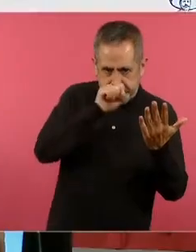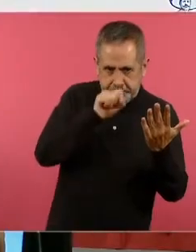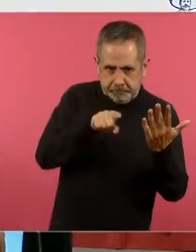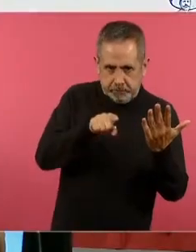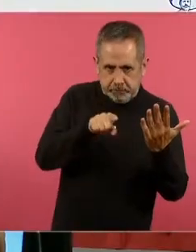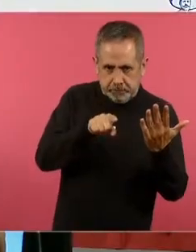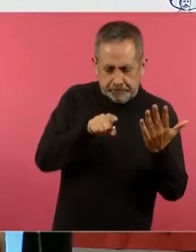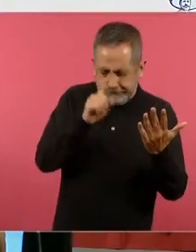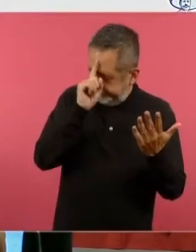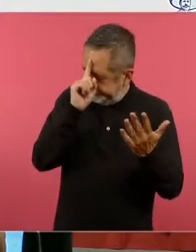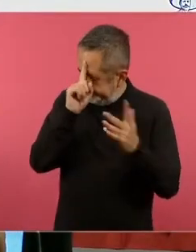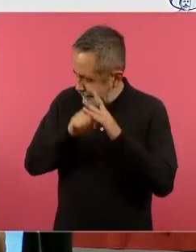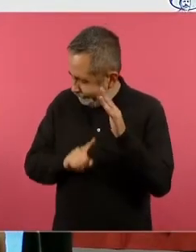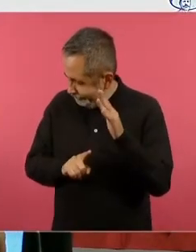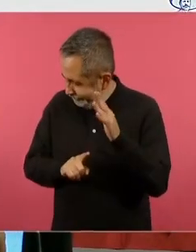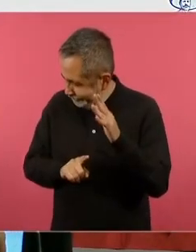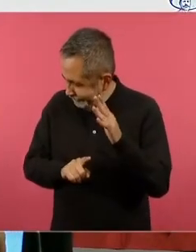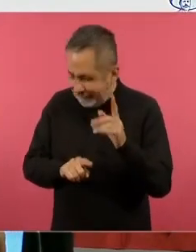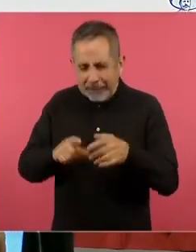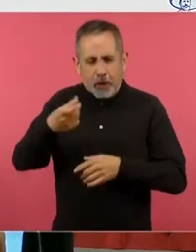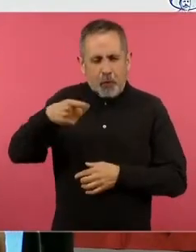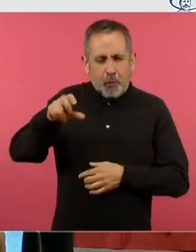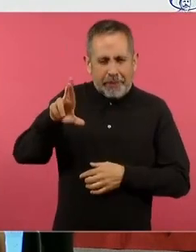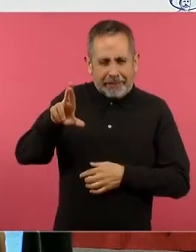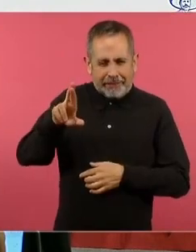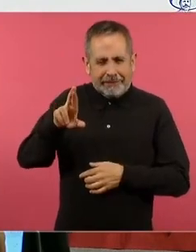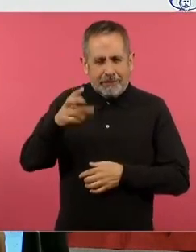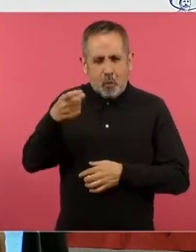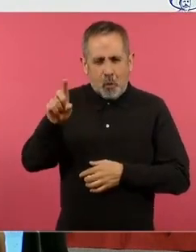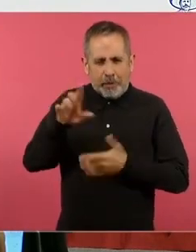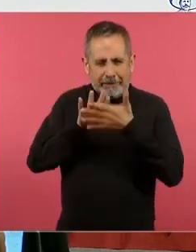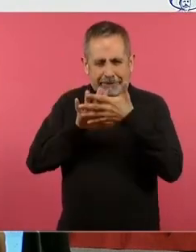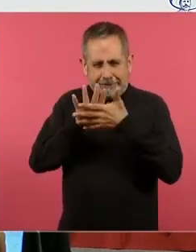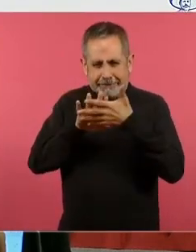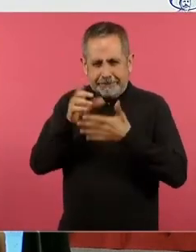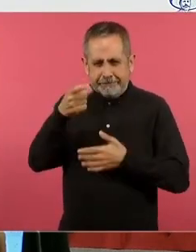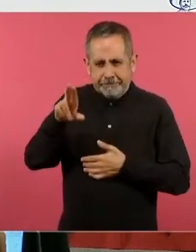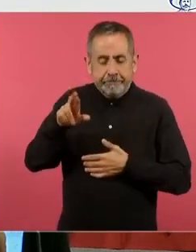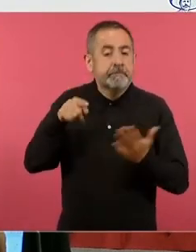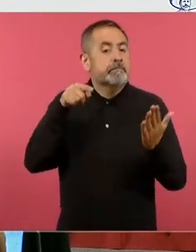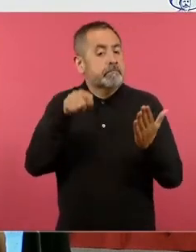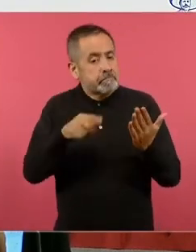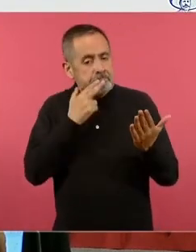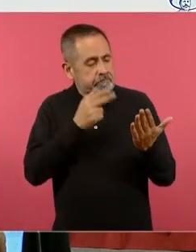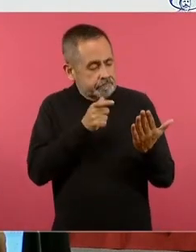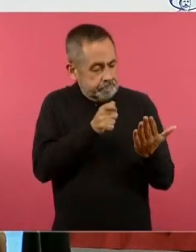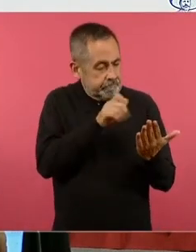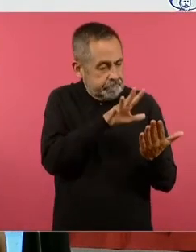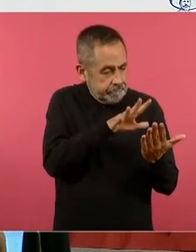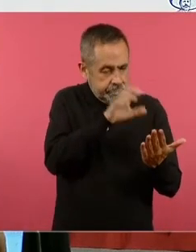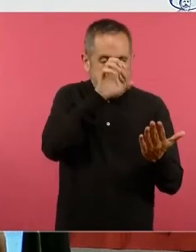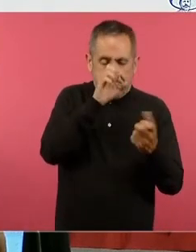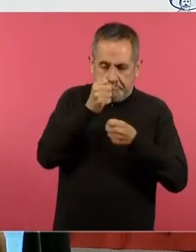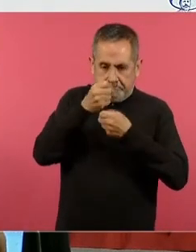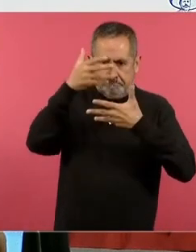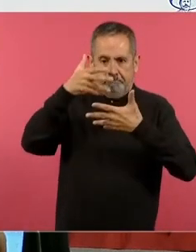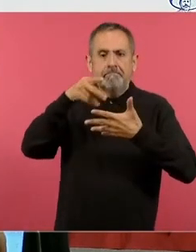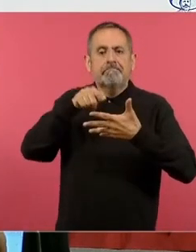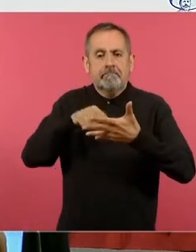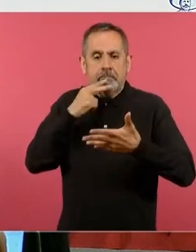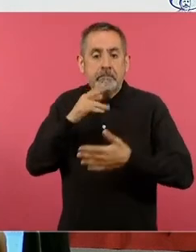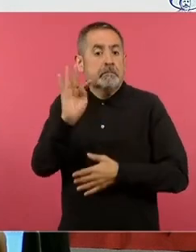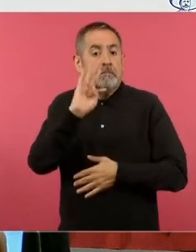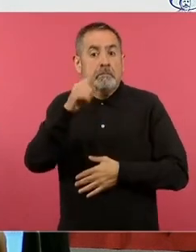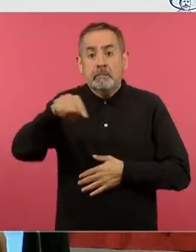se me van QR códigos QR que le permitan si el padre de familia